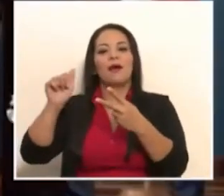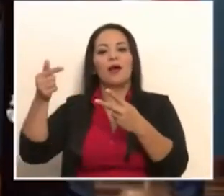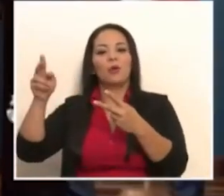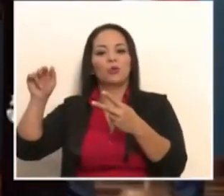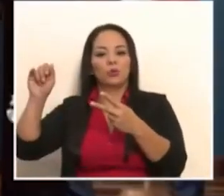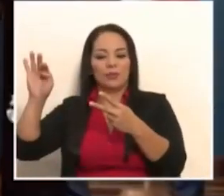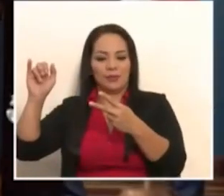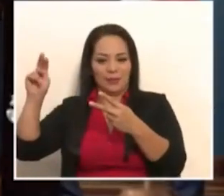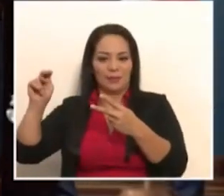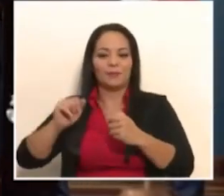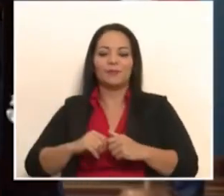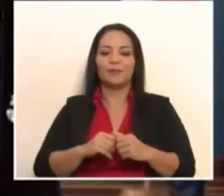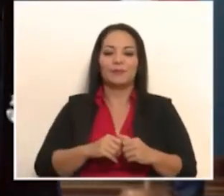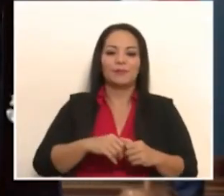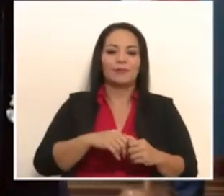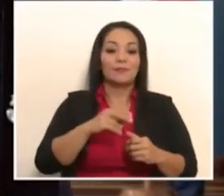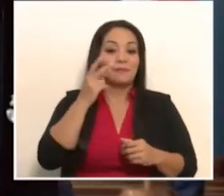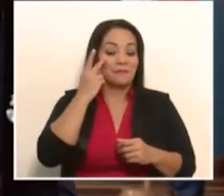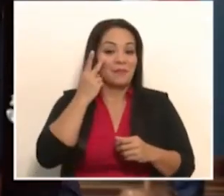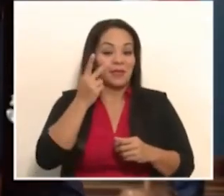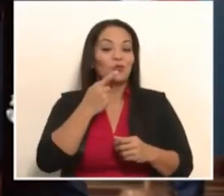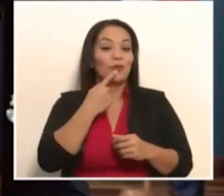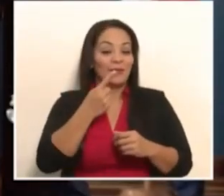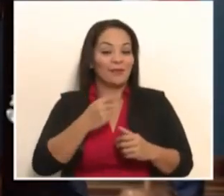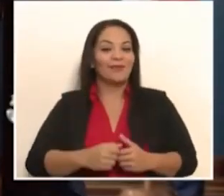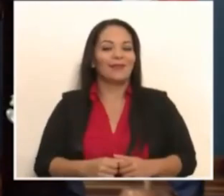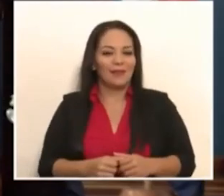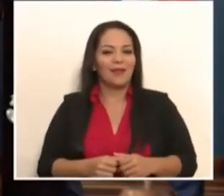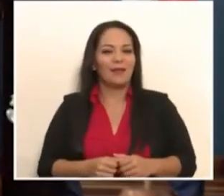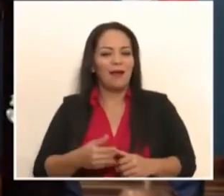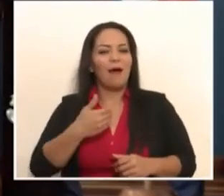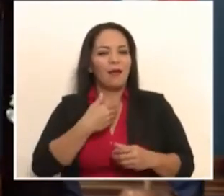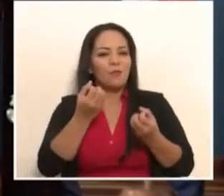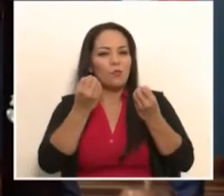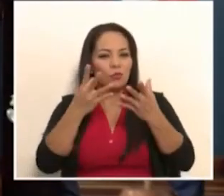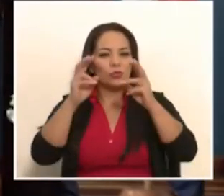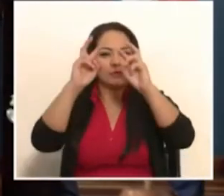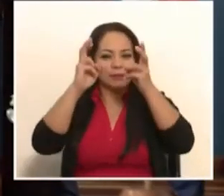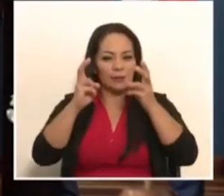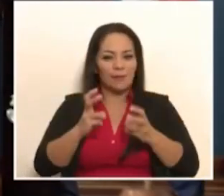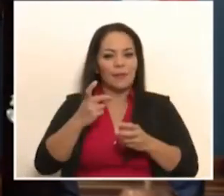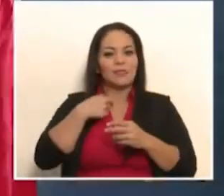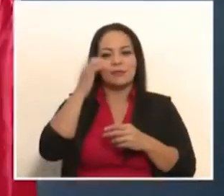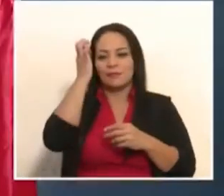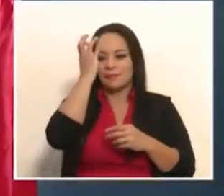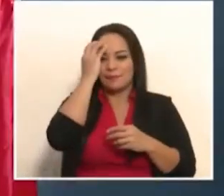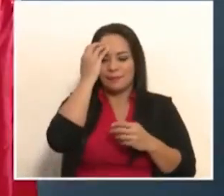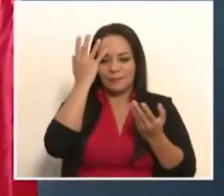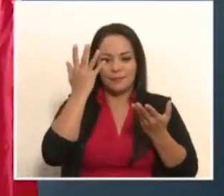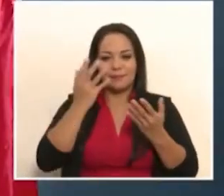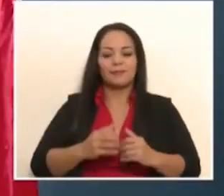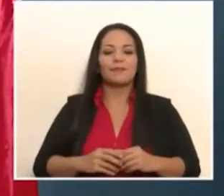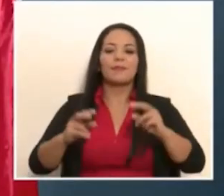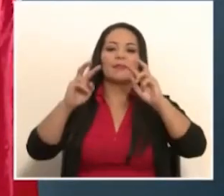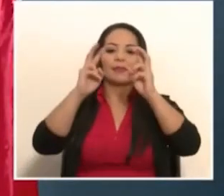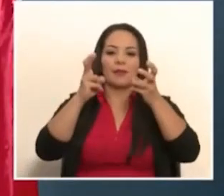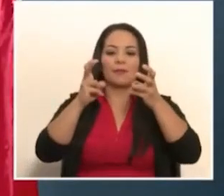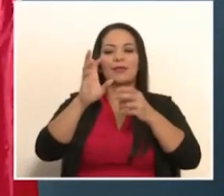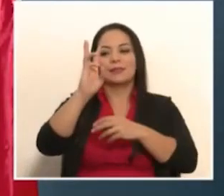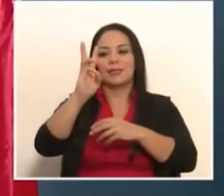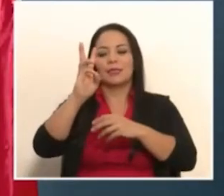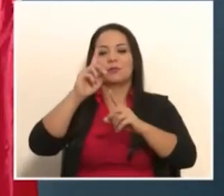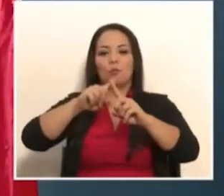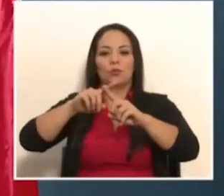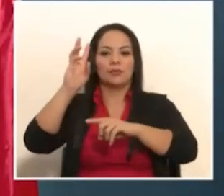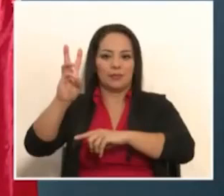Yo dije que había habido una cascada de temas que me preocuparon en vista del tema 6x6